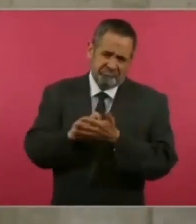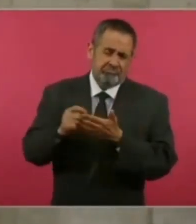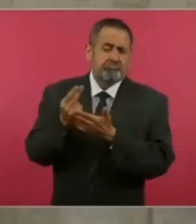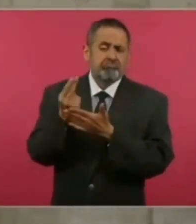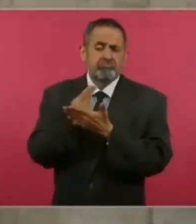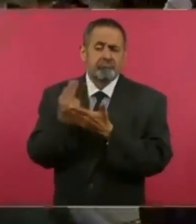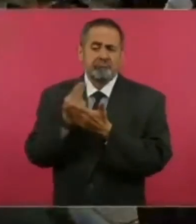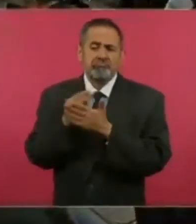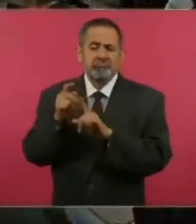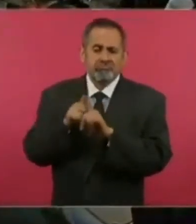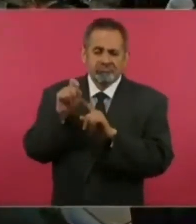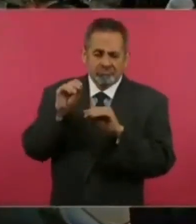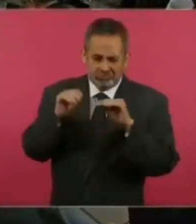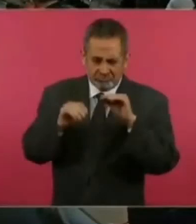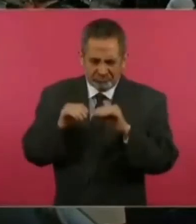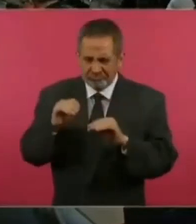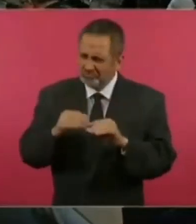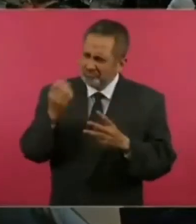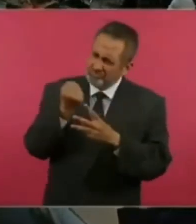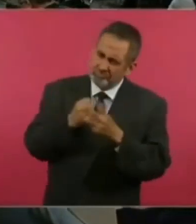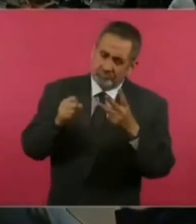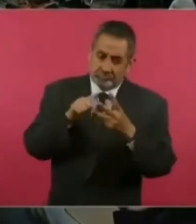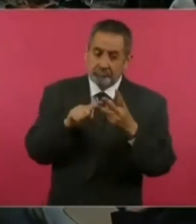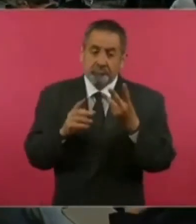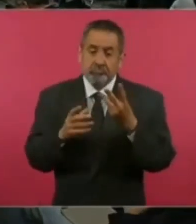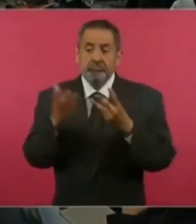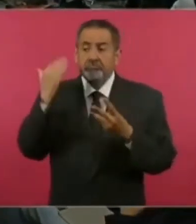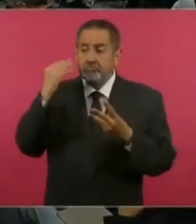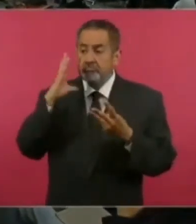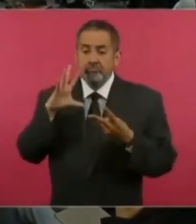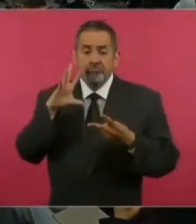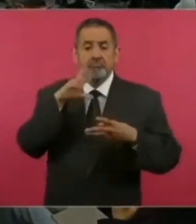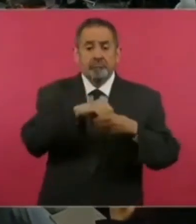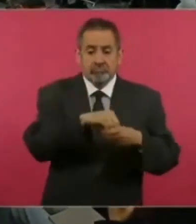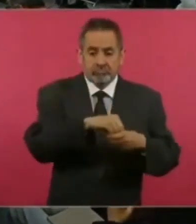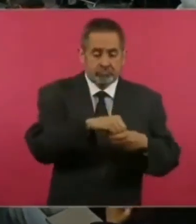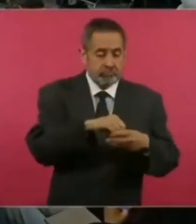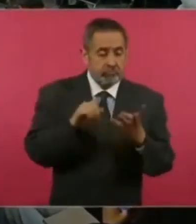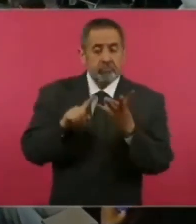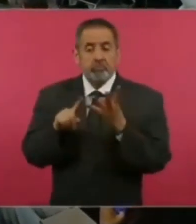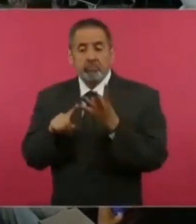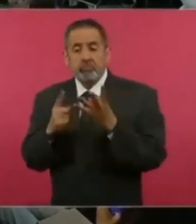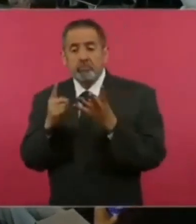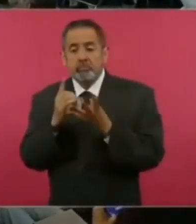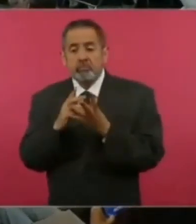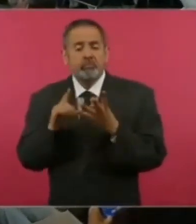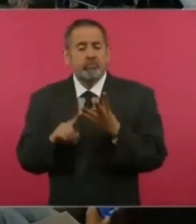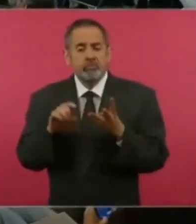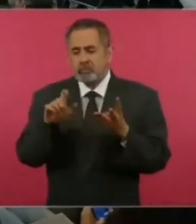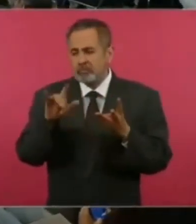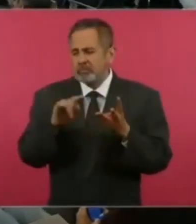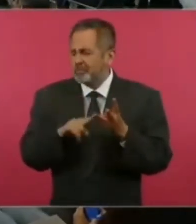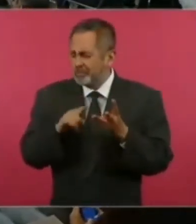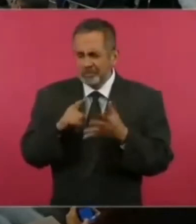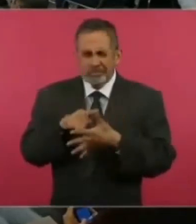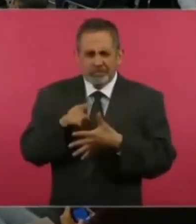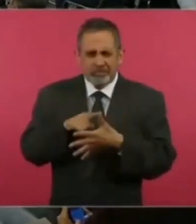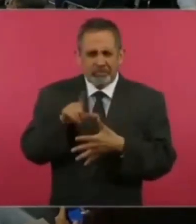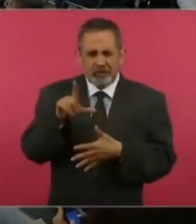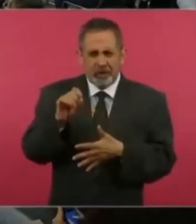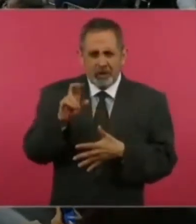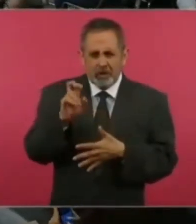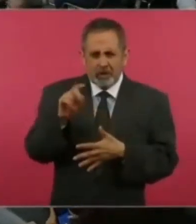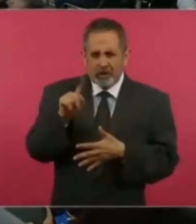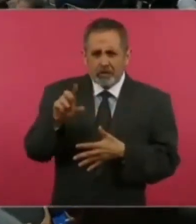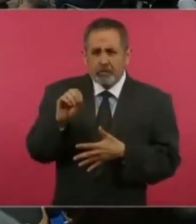caricaturista Naranjo y Helio es el único que queda ahí ah bueno también creo que Lorenzo escribe